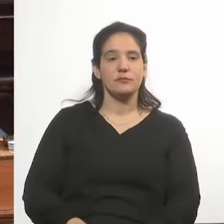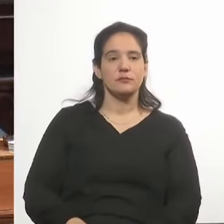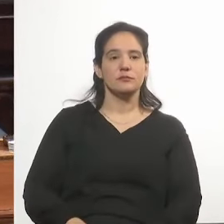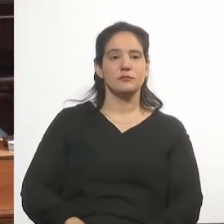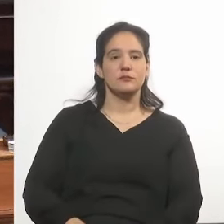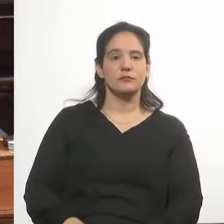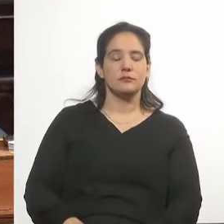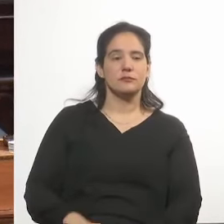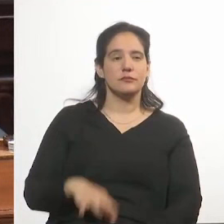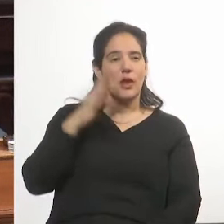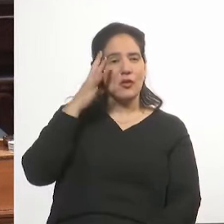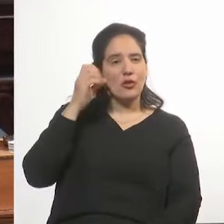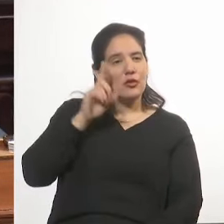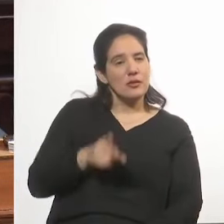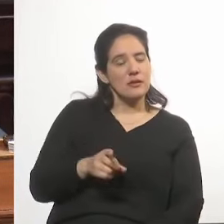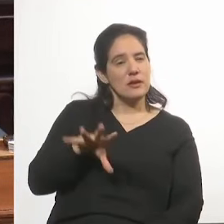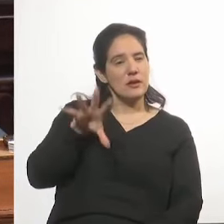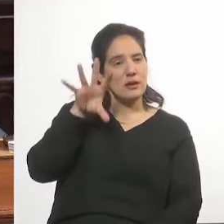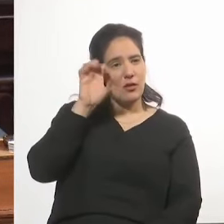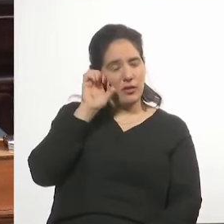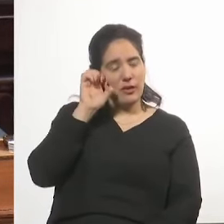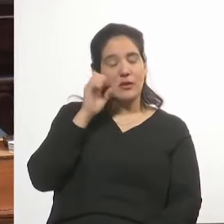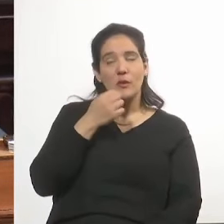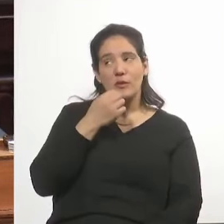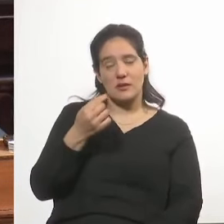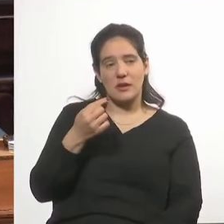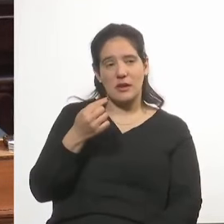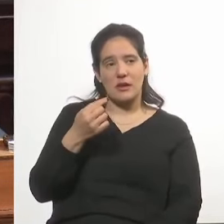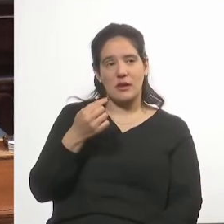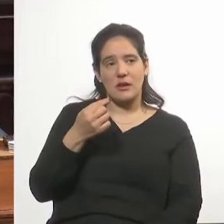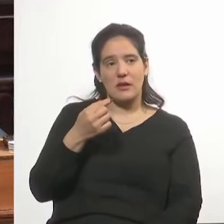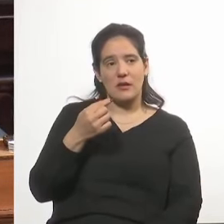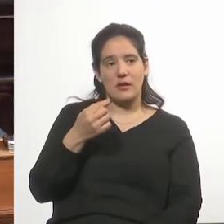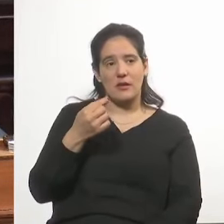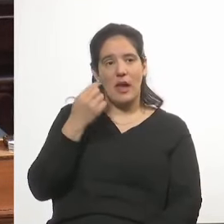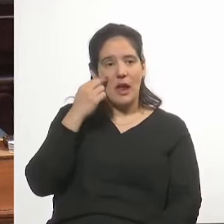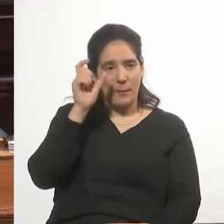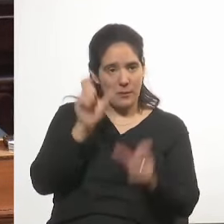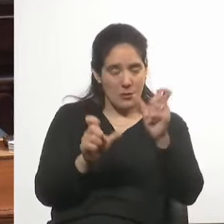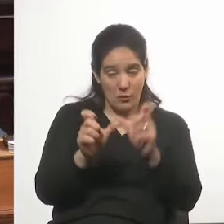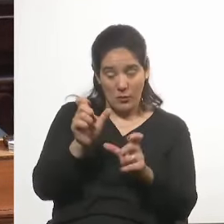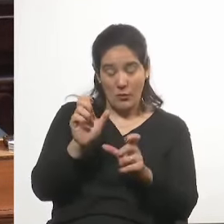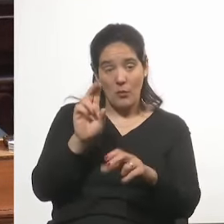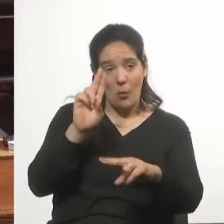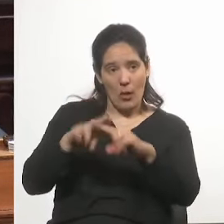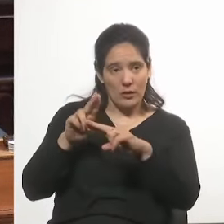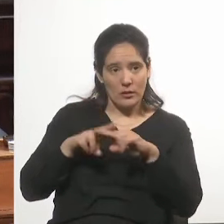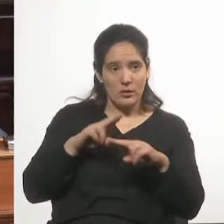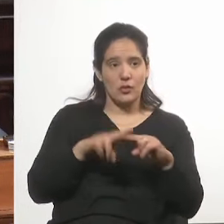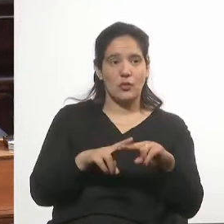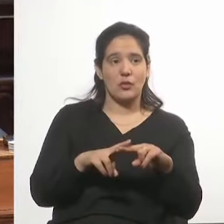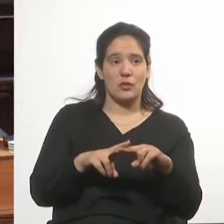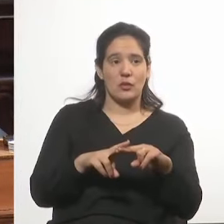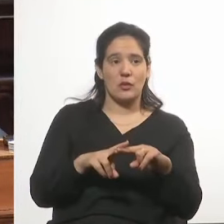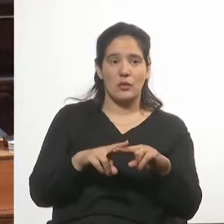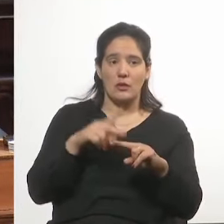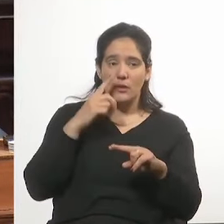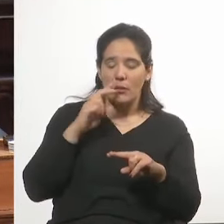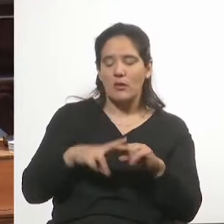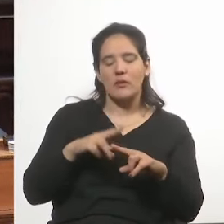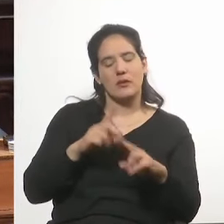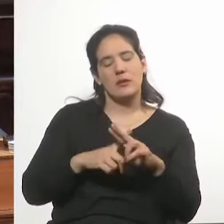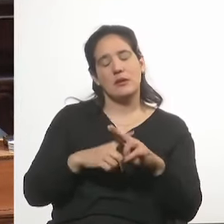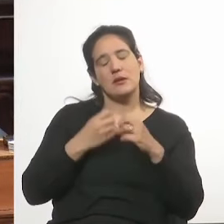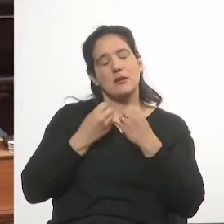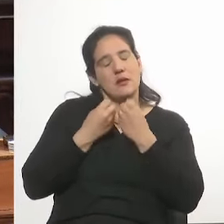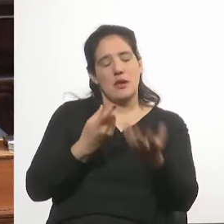más allá de recordar, sí, como decía el senador preopinante, a los caídos en esas misiones que fue el precio de sangre